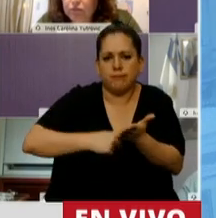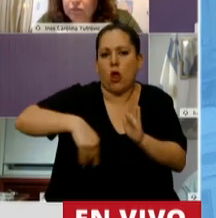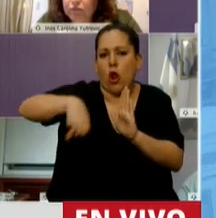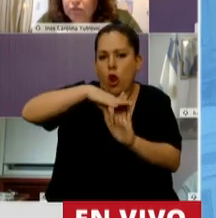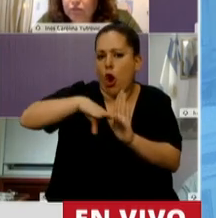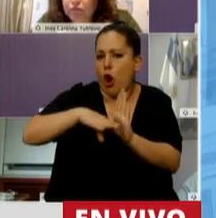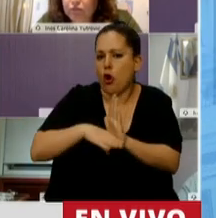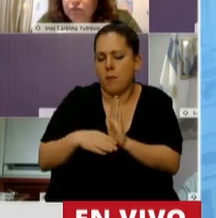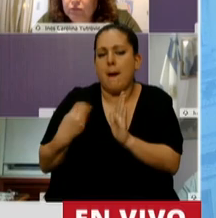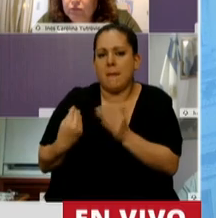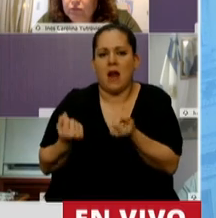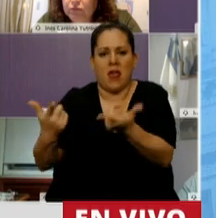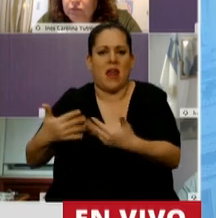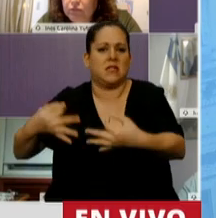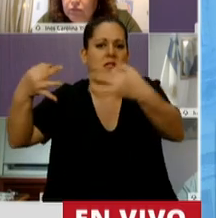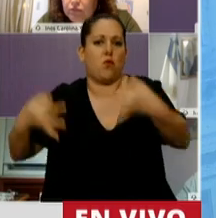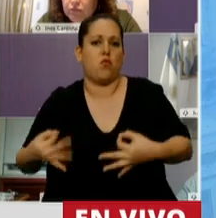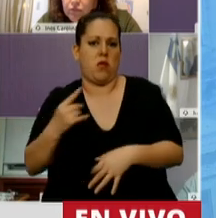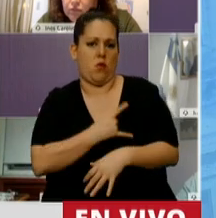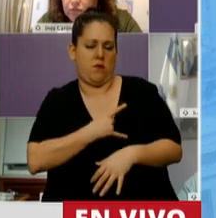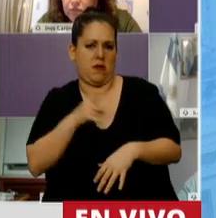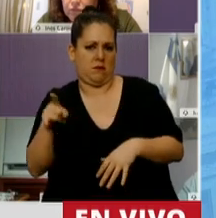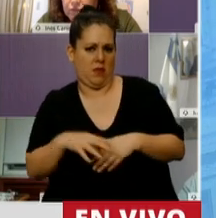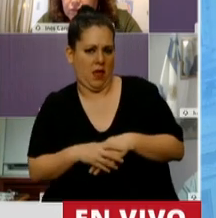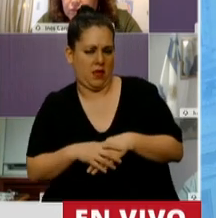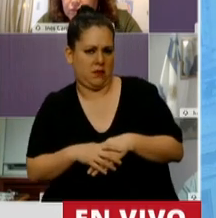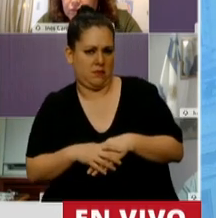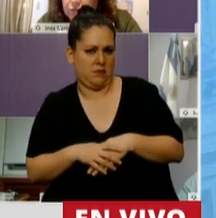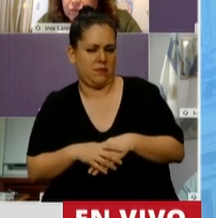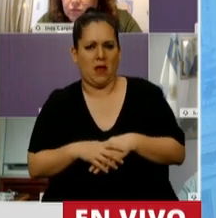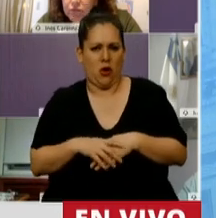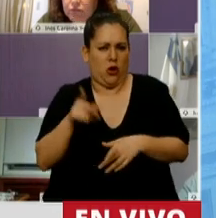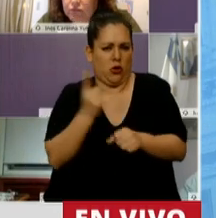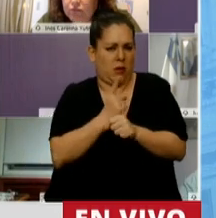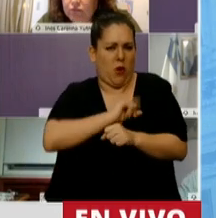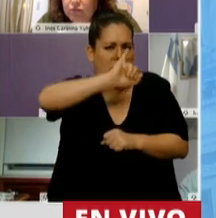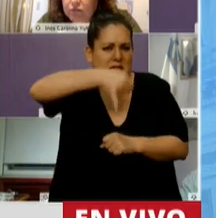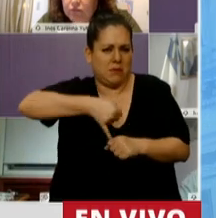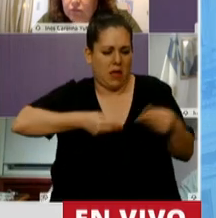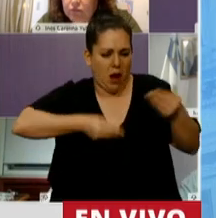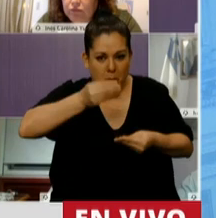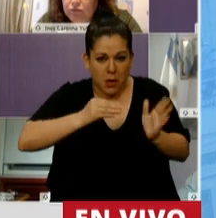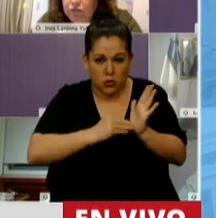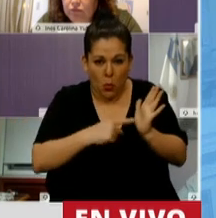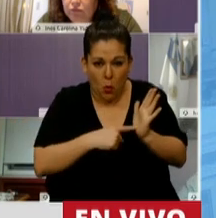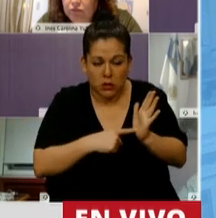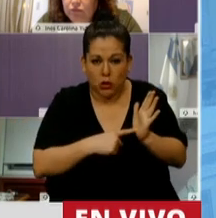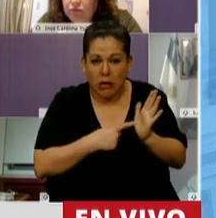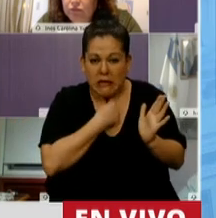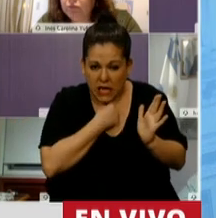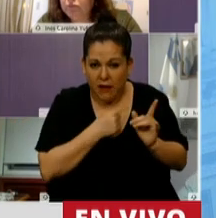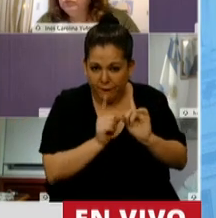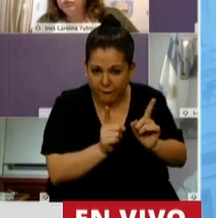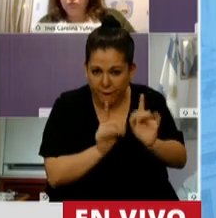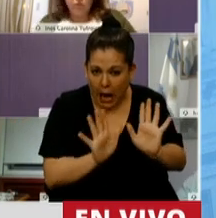aseguren. Es inadmisible que el proyecto que se trata pretenda mantenerlas